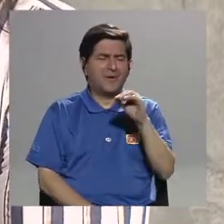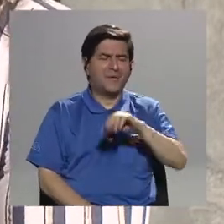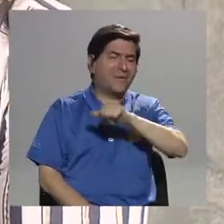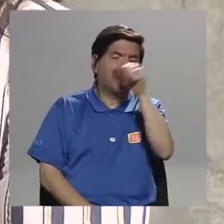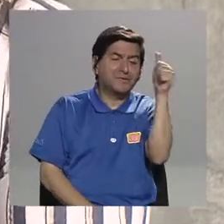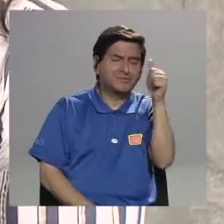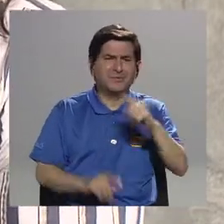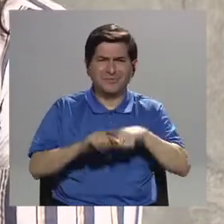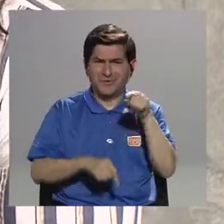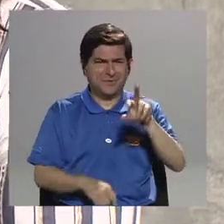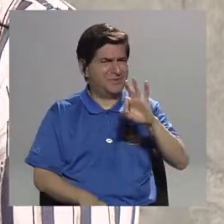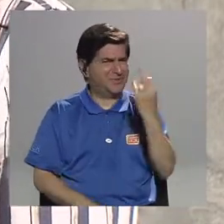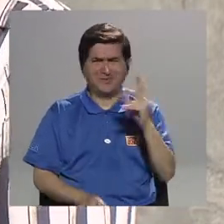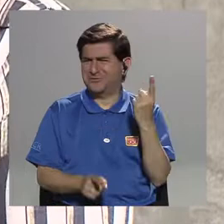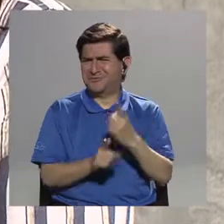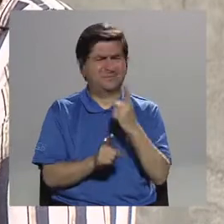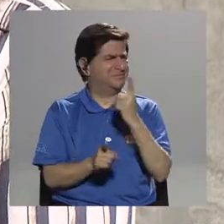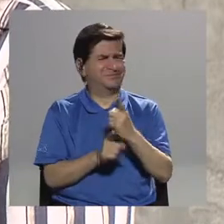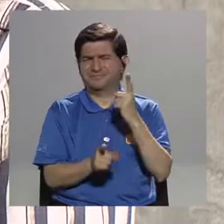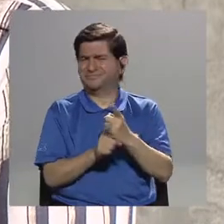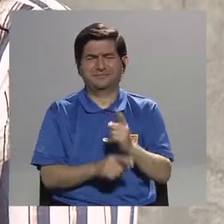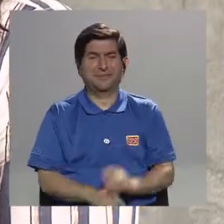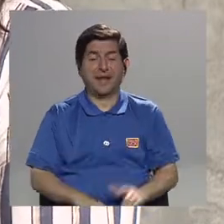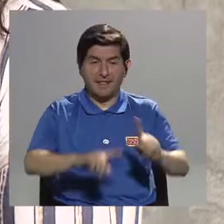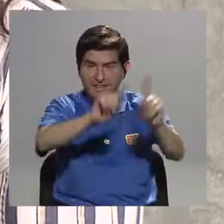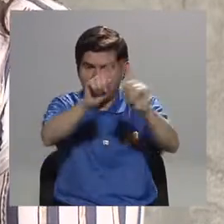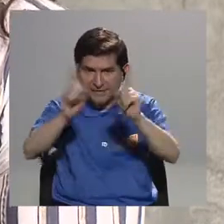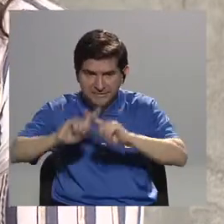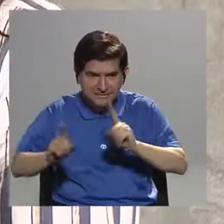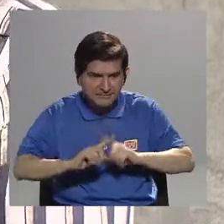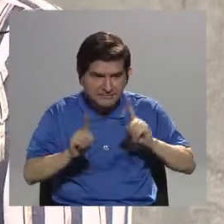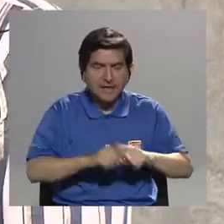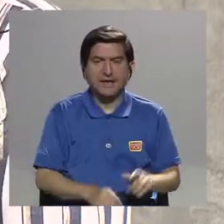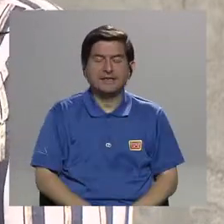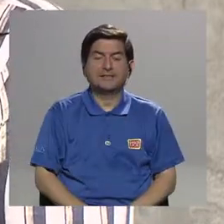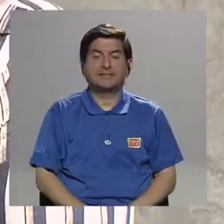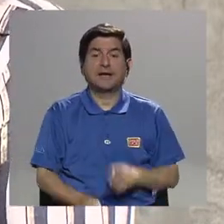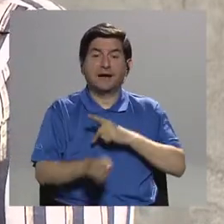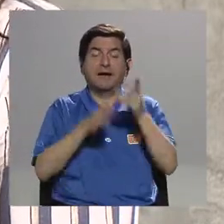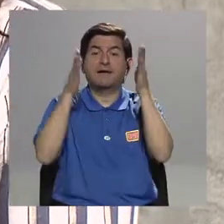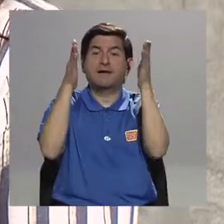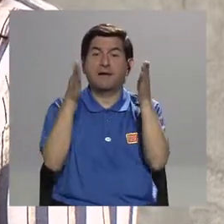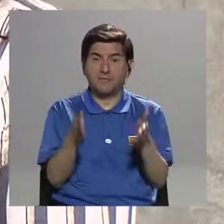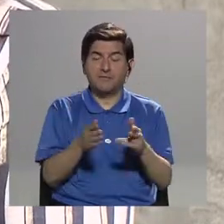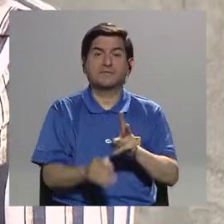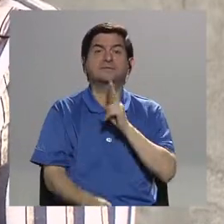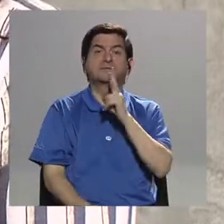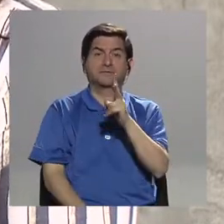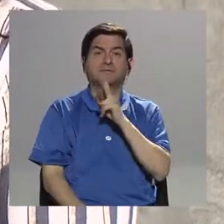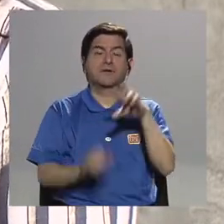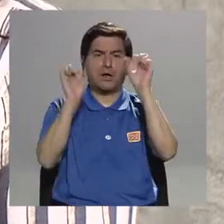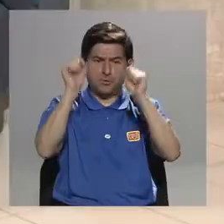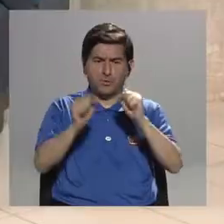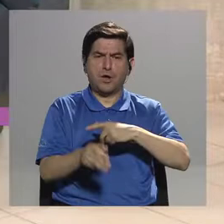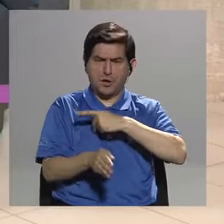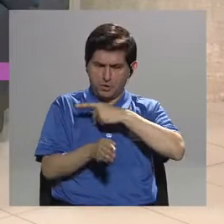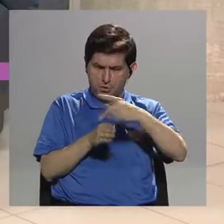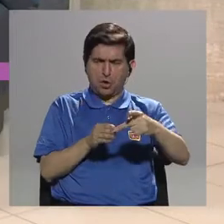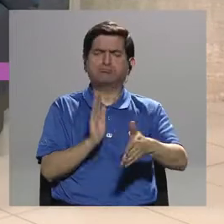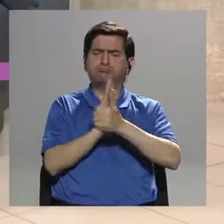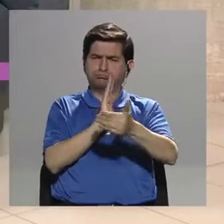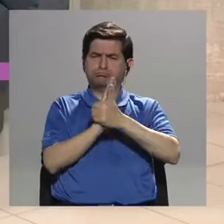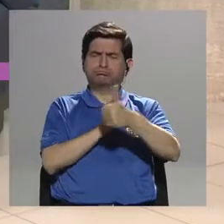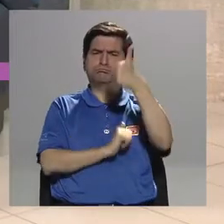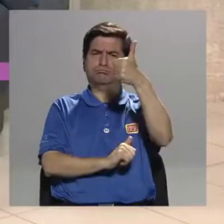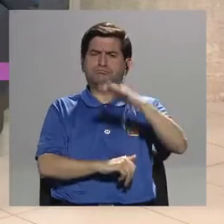Entonces, esas diferencias hacen que nuestros profesionales realmente sean profesionales muy capacitados. Y que ya vayan